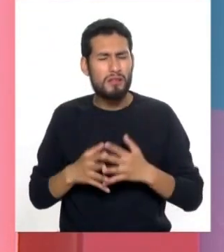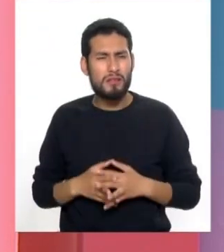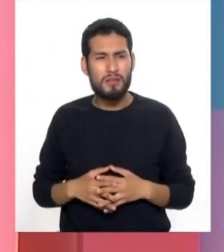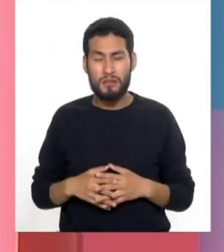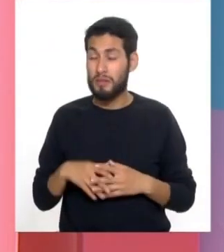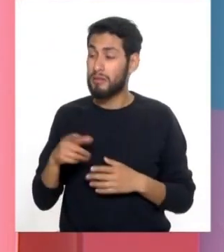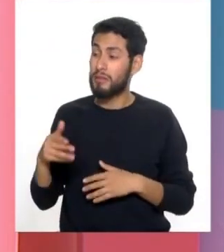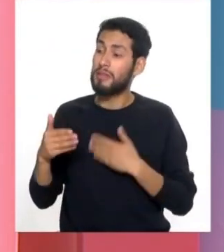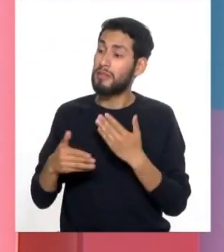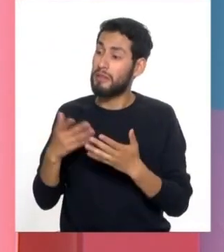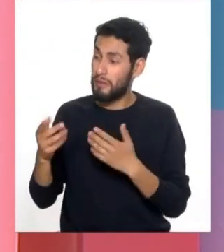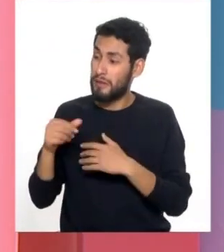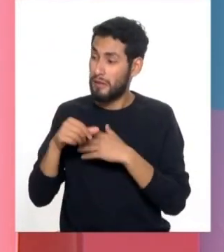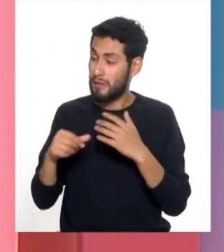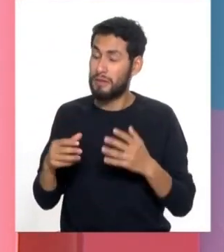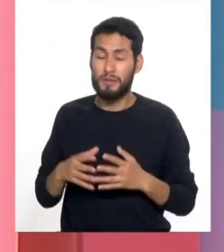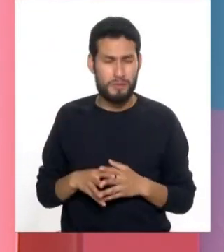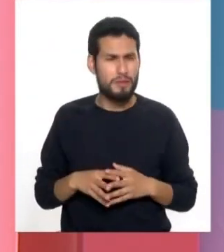procedimientos.